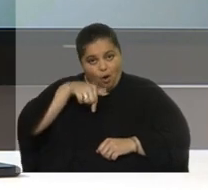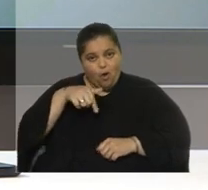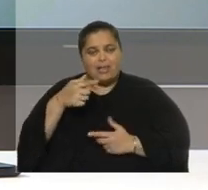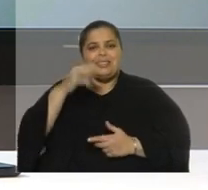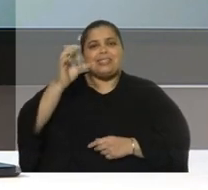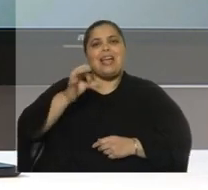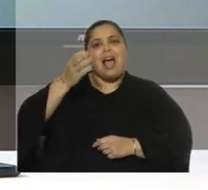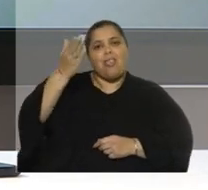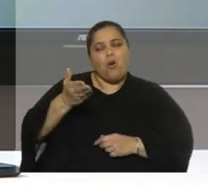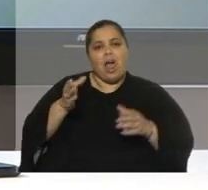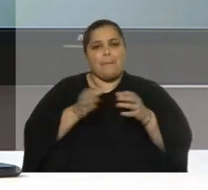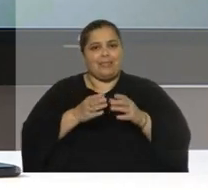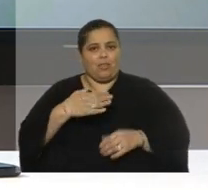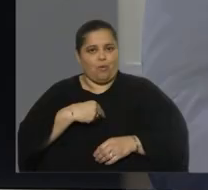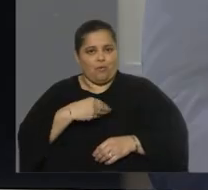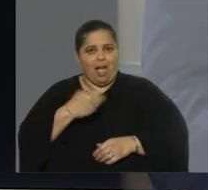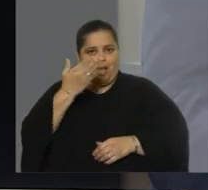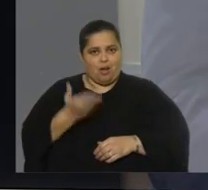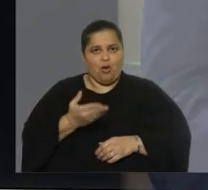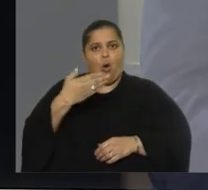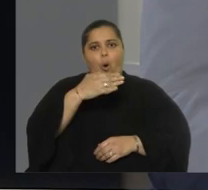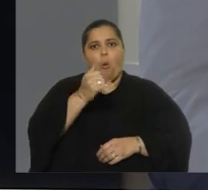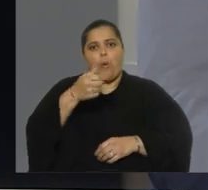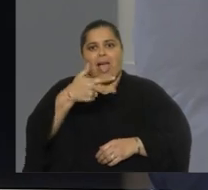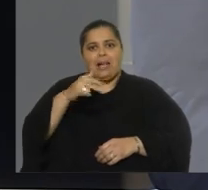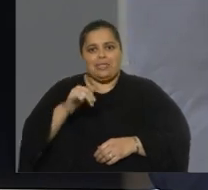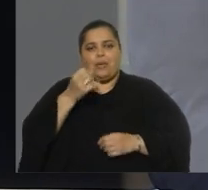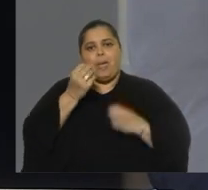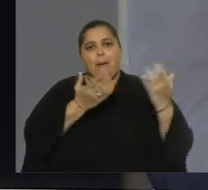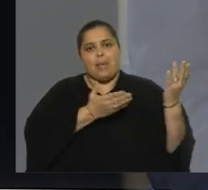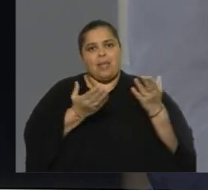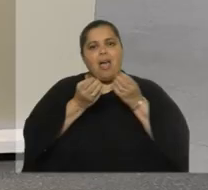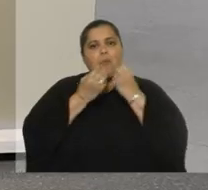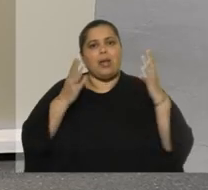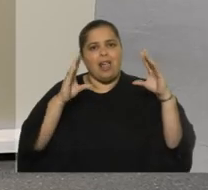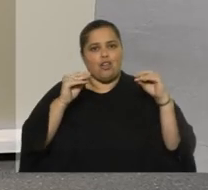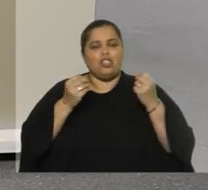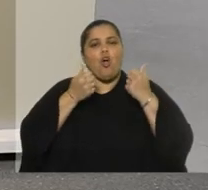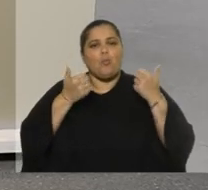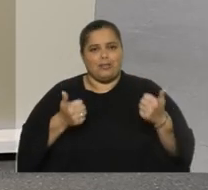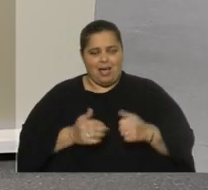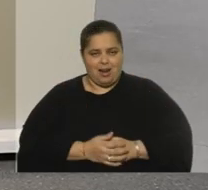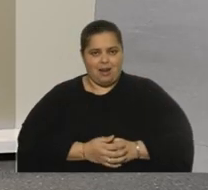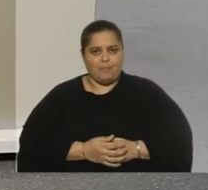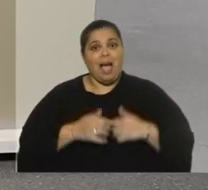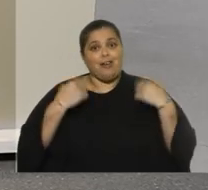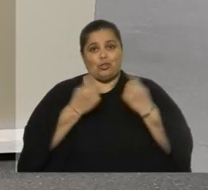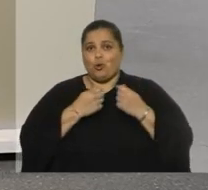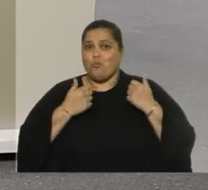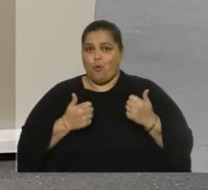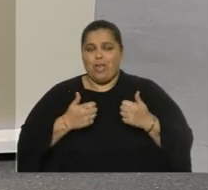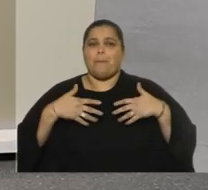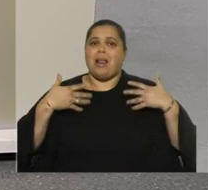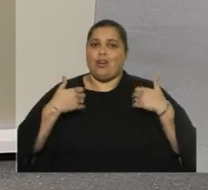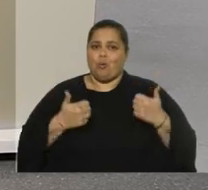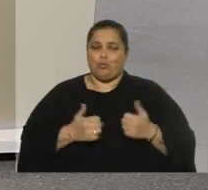el Partido Nacional, Graciela Bianchi, bienvenida. Buenas noches, ¿qué tal? ¿Cómo les va? Nos va muy bien. Me alegro